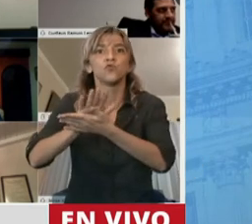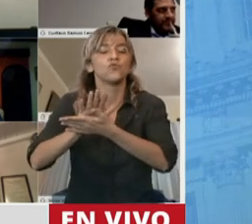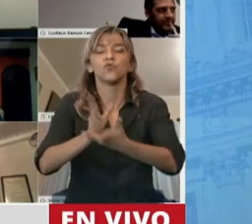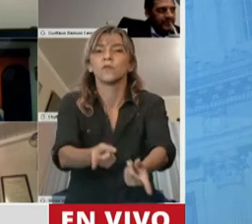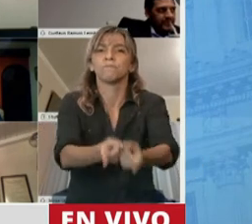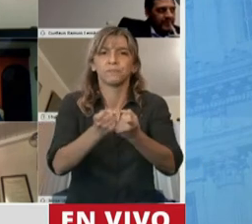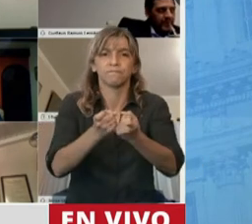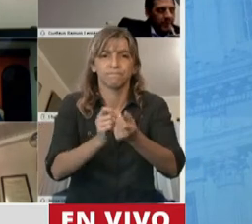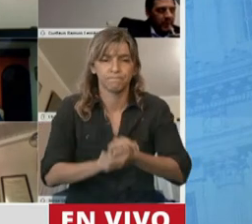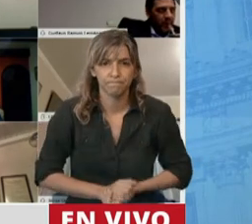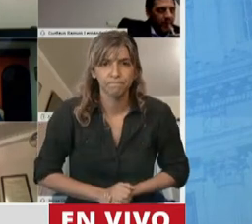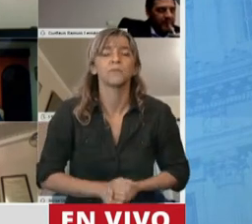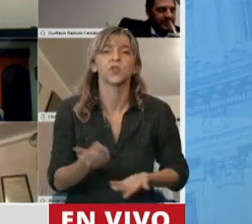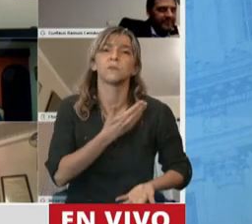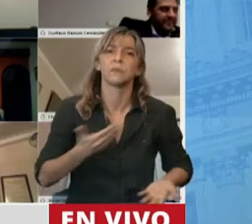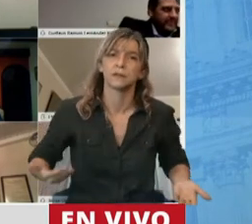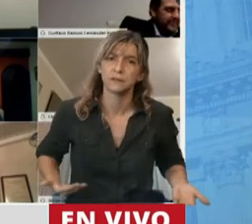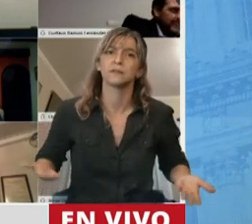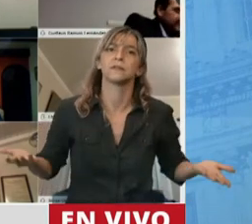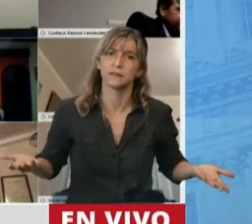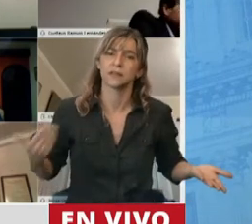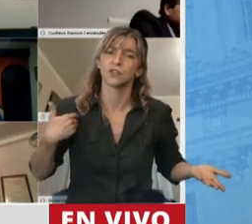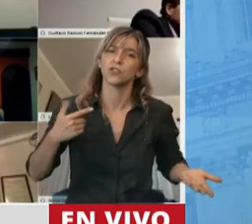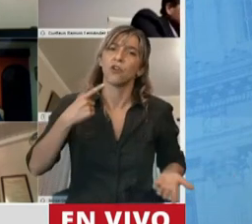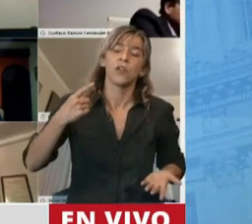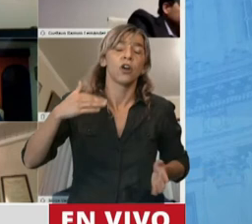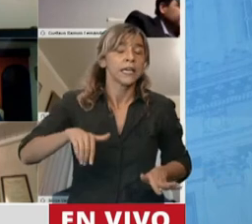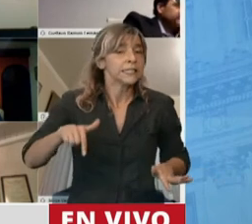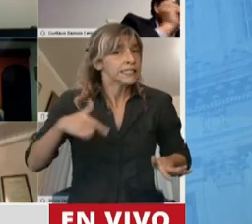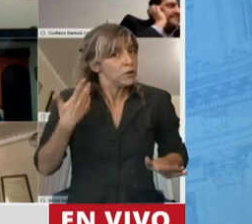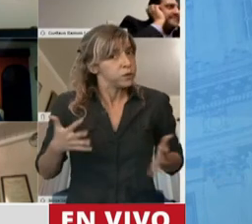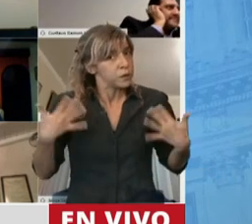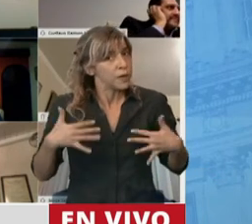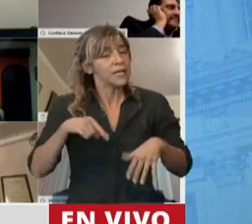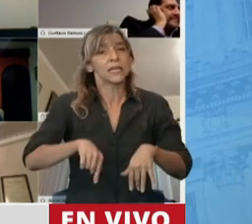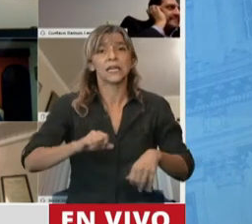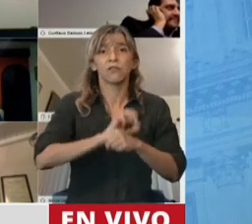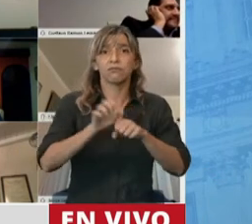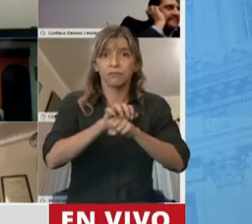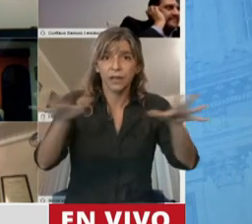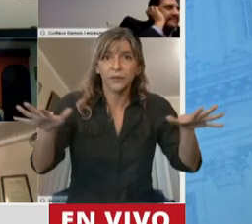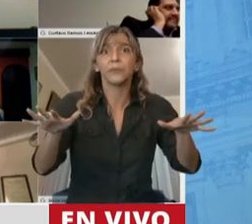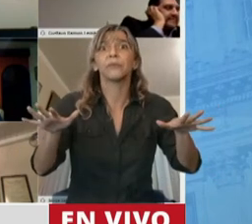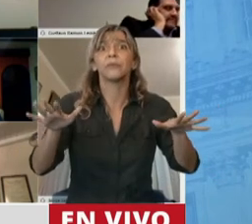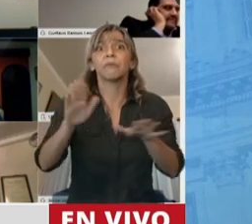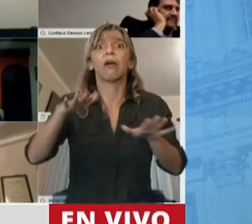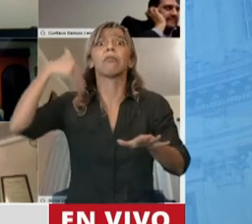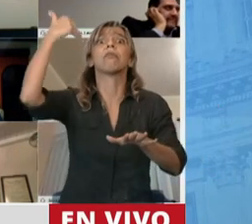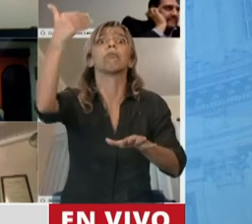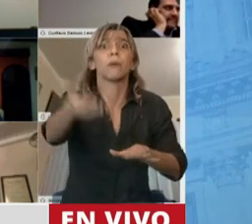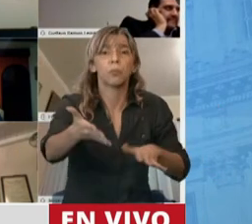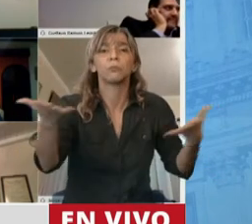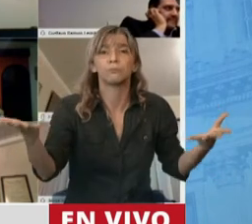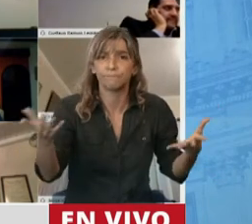Presidenta, el futuro nos deja, después de la pandemia, un lugar centrado en la